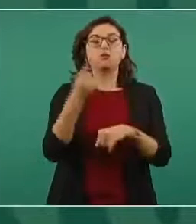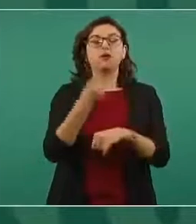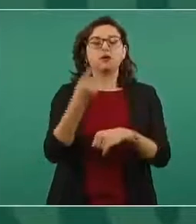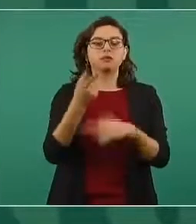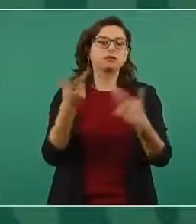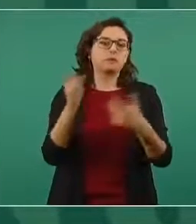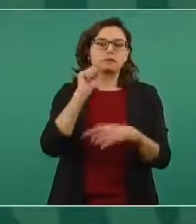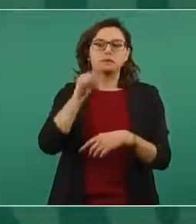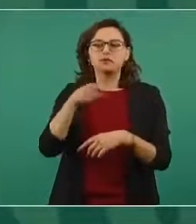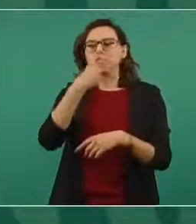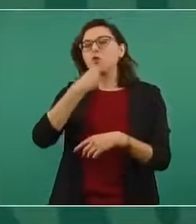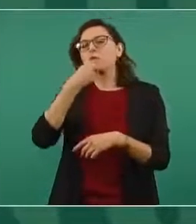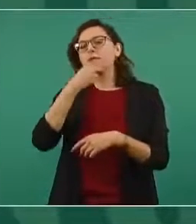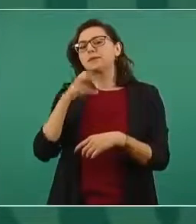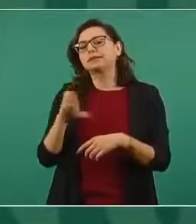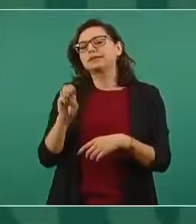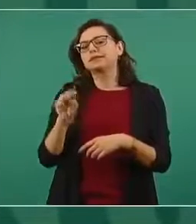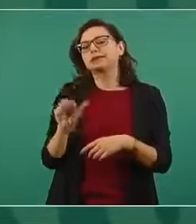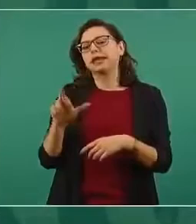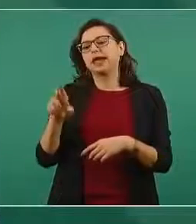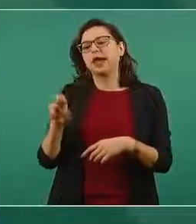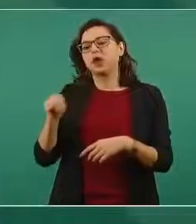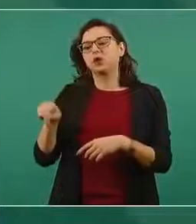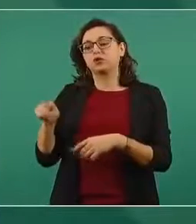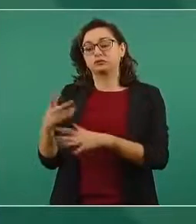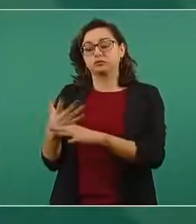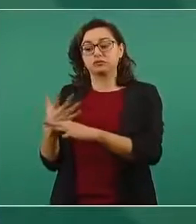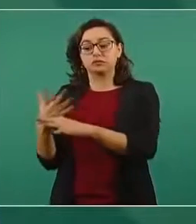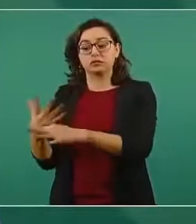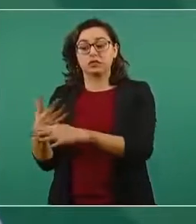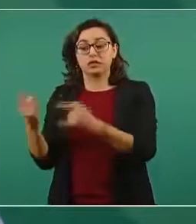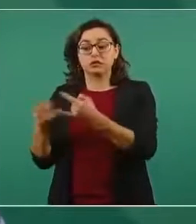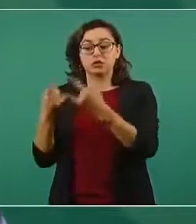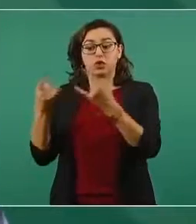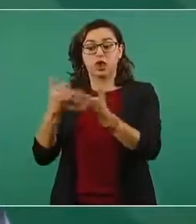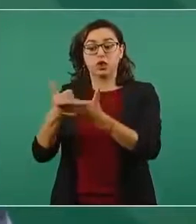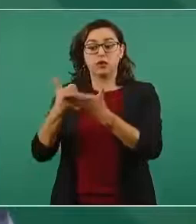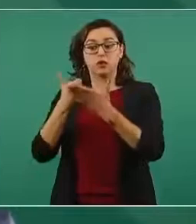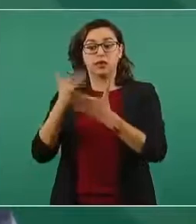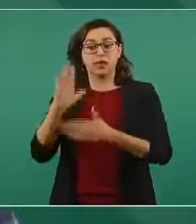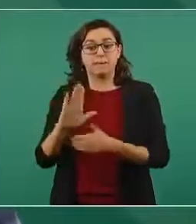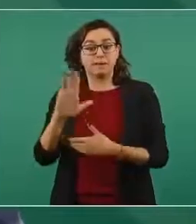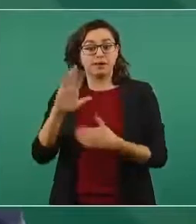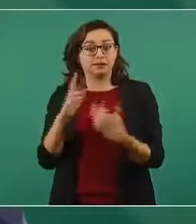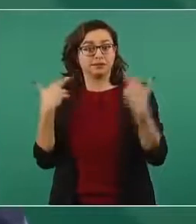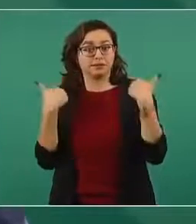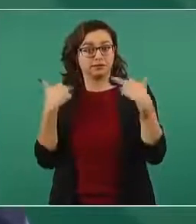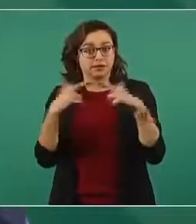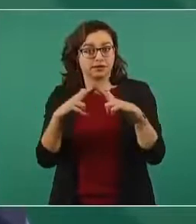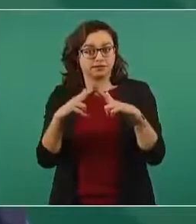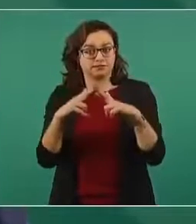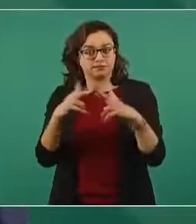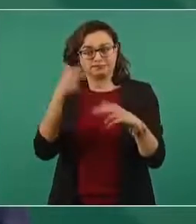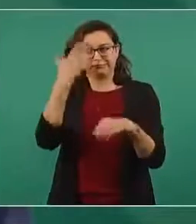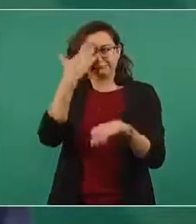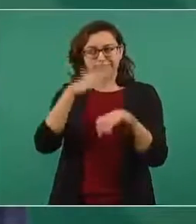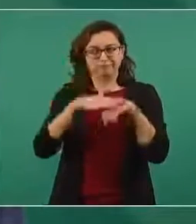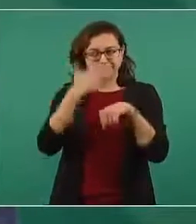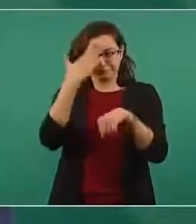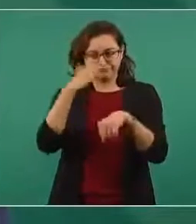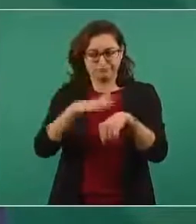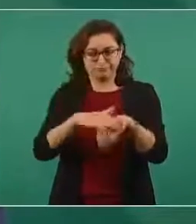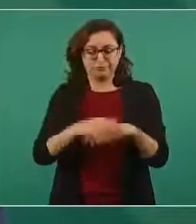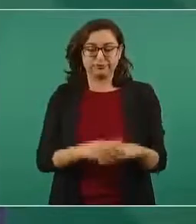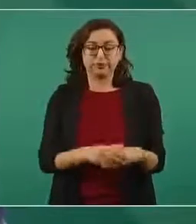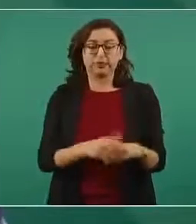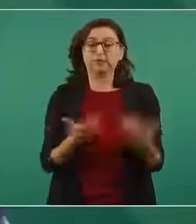No olvidemos que los conservadores fueron a traer